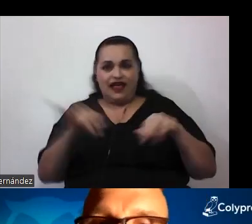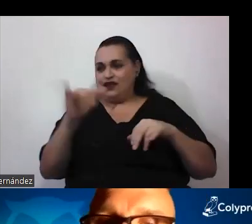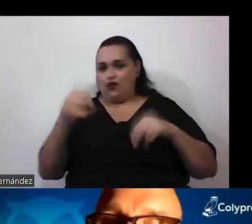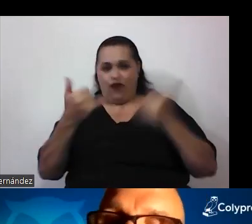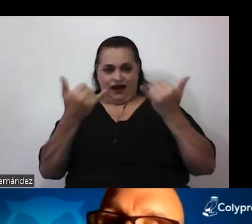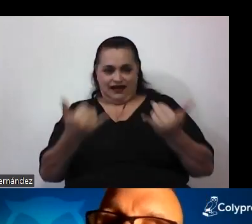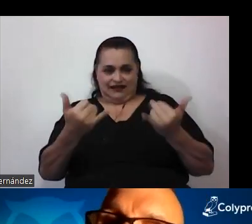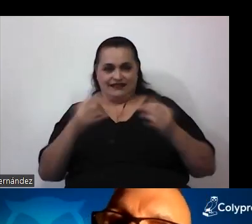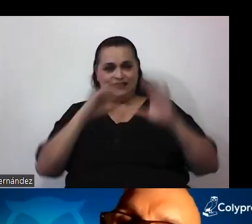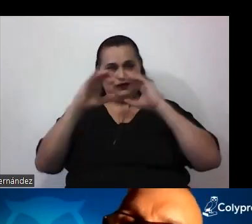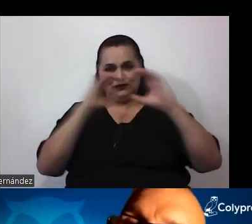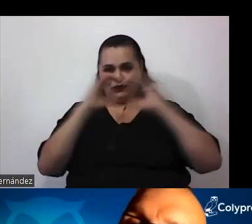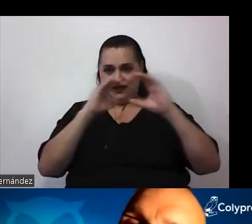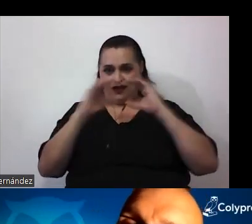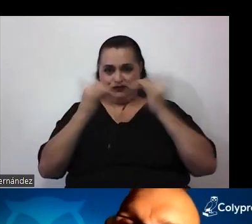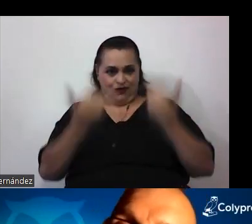comunicando.